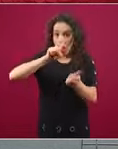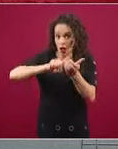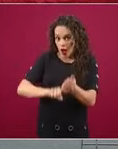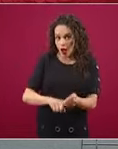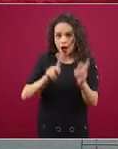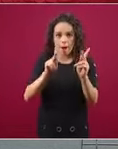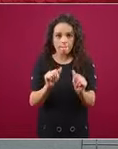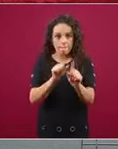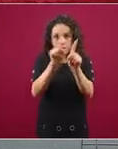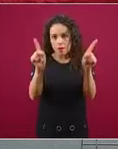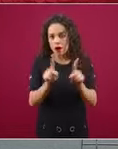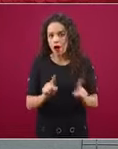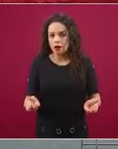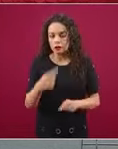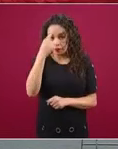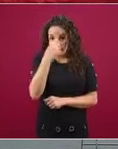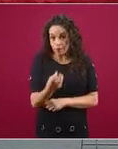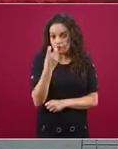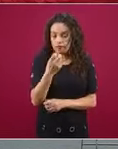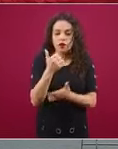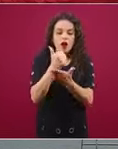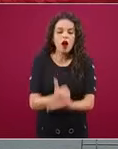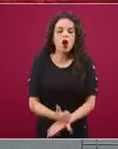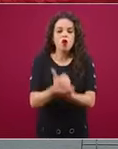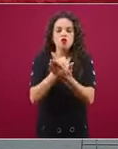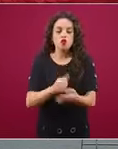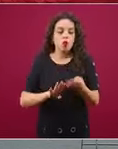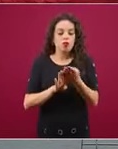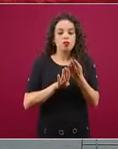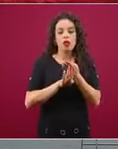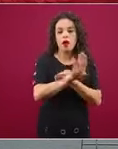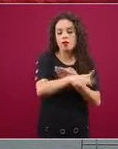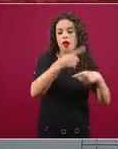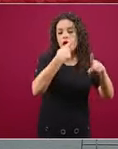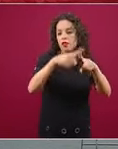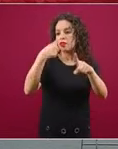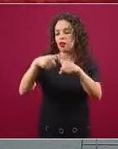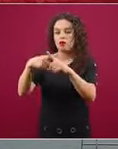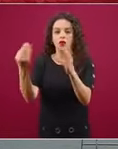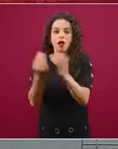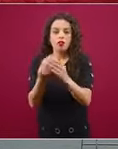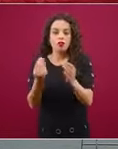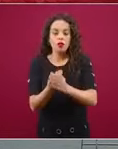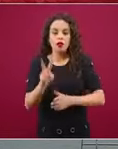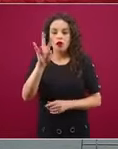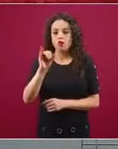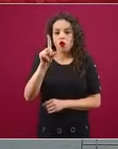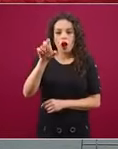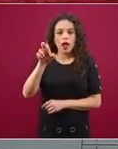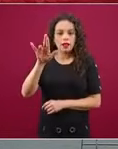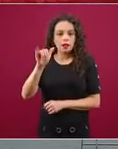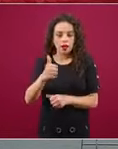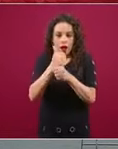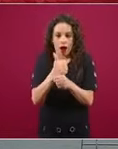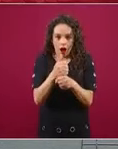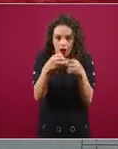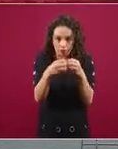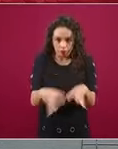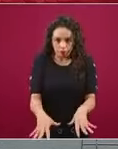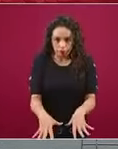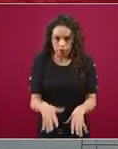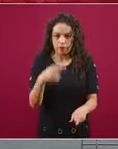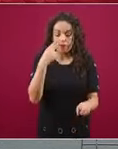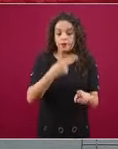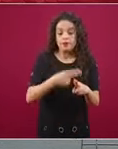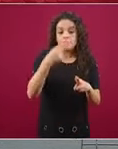para que ayude a evitar las violencias de todo tipo, desde la más sutil hasta aquella violencia que